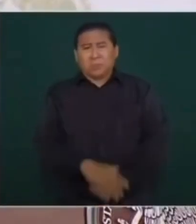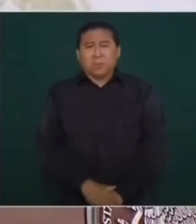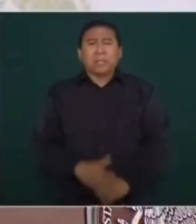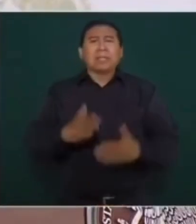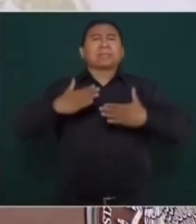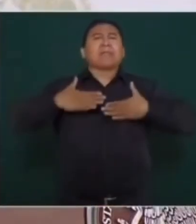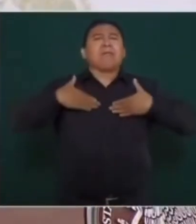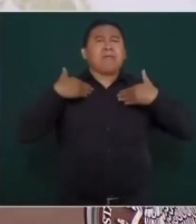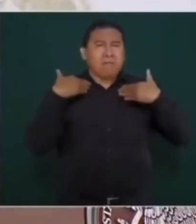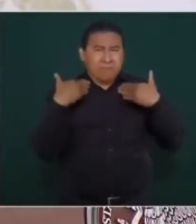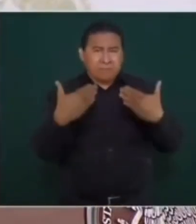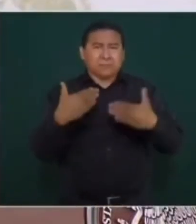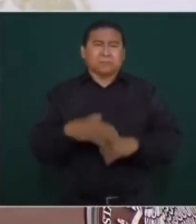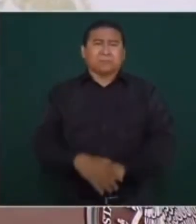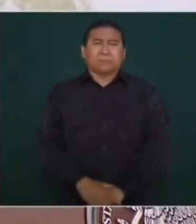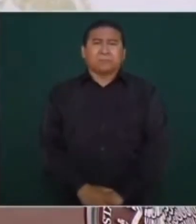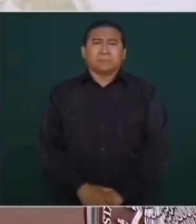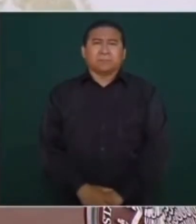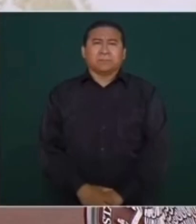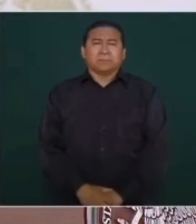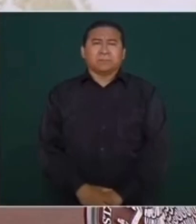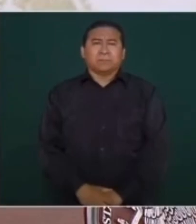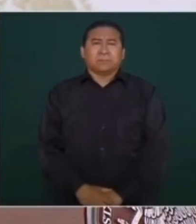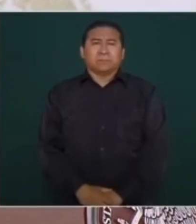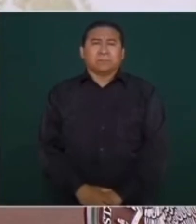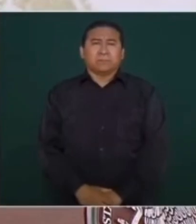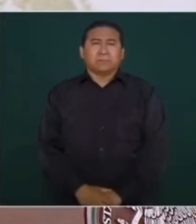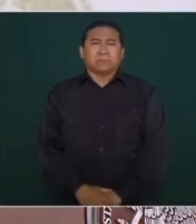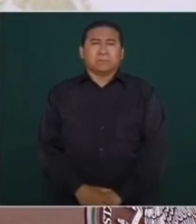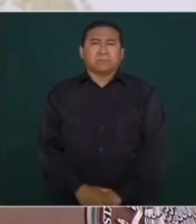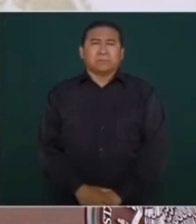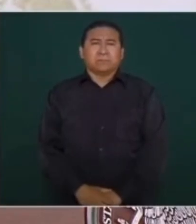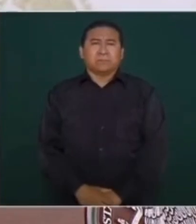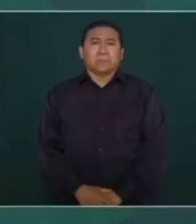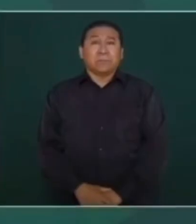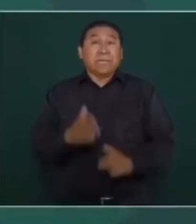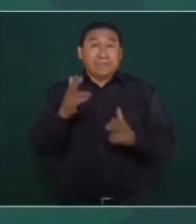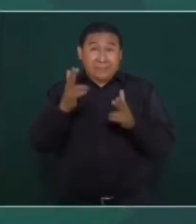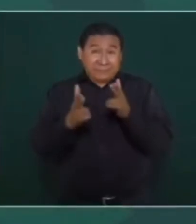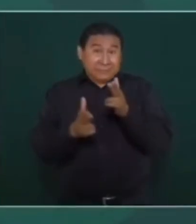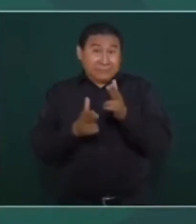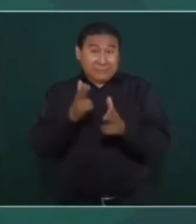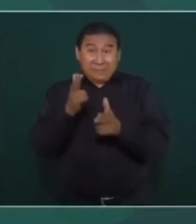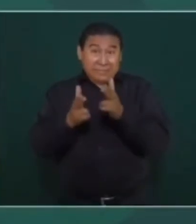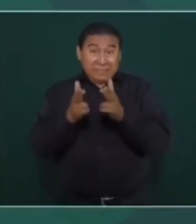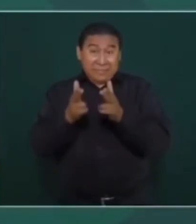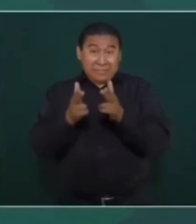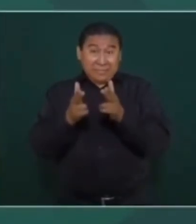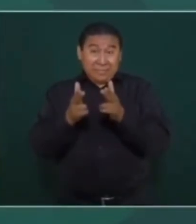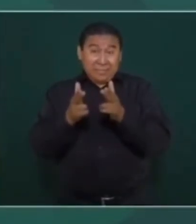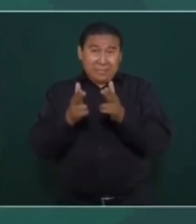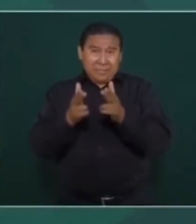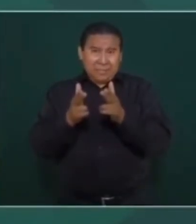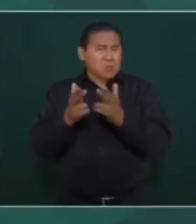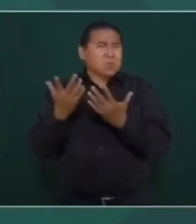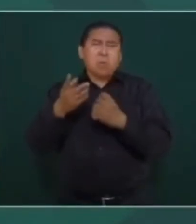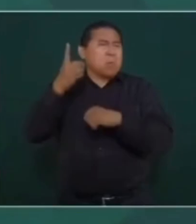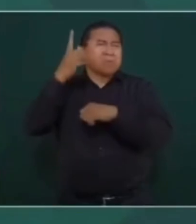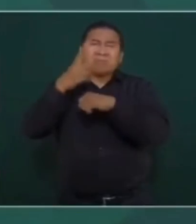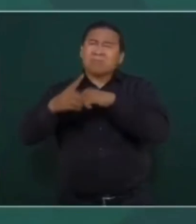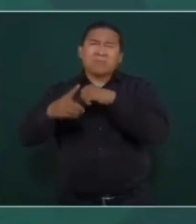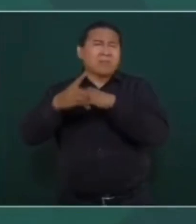confianza, el tren no va a afectar cenotes,